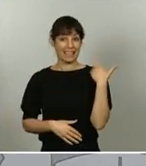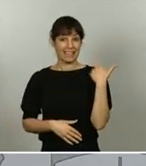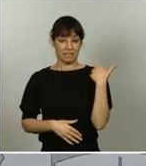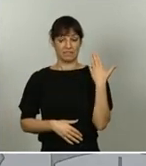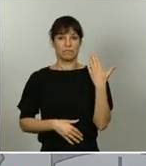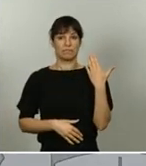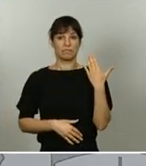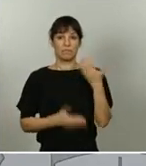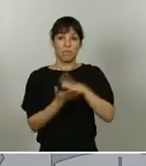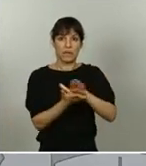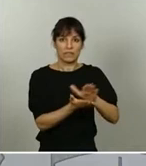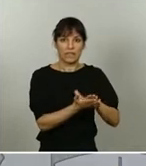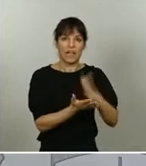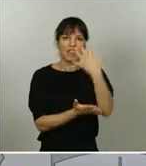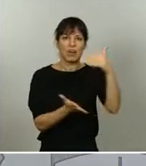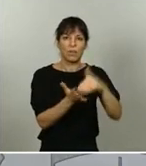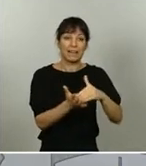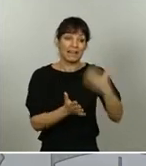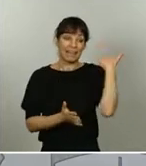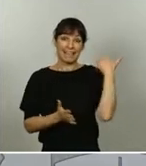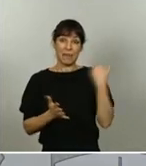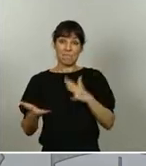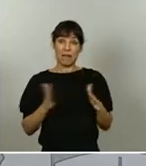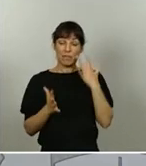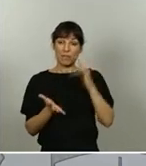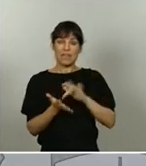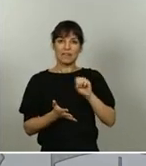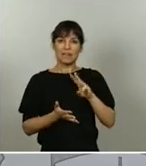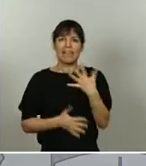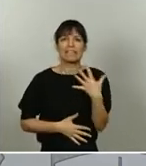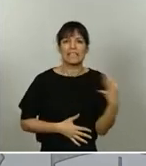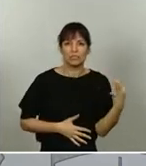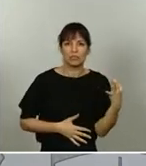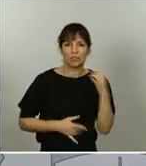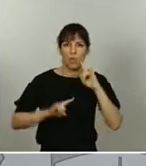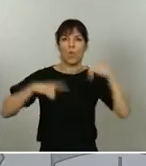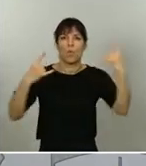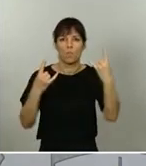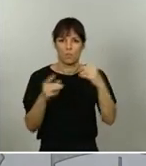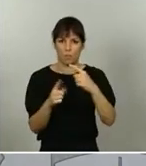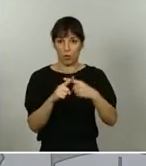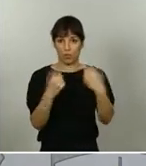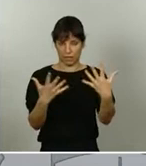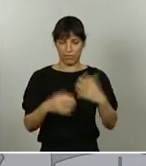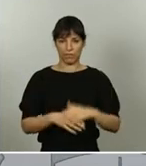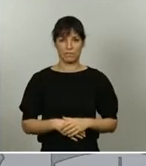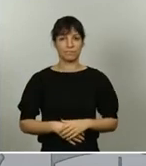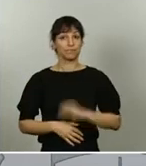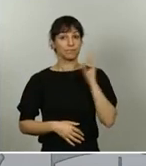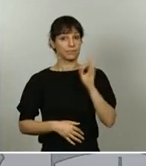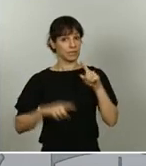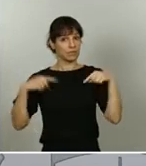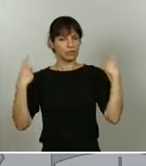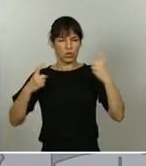cuando decretamos el estado de alarma en nuestro país. Es cierto que hemos conseguido, entre todos y con muchísimo esfuerzo, doblegar la curva de